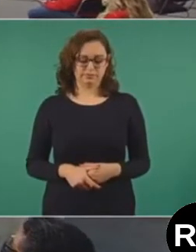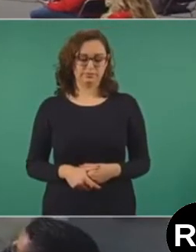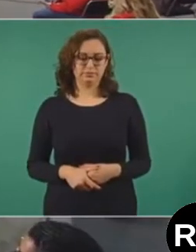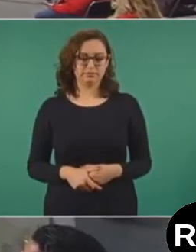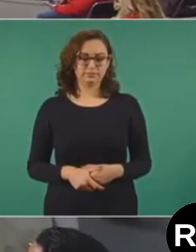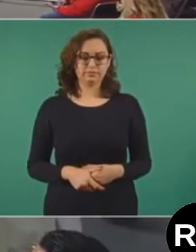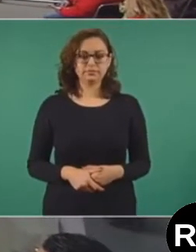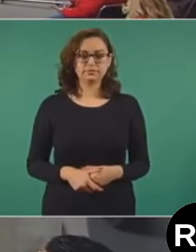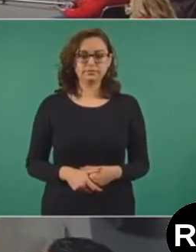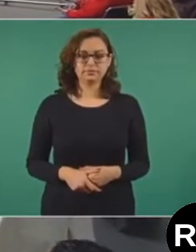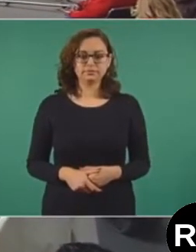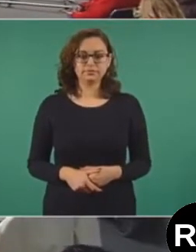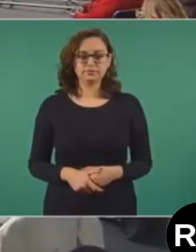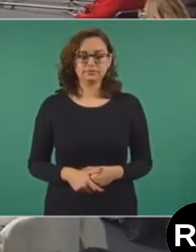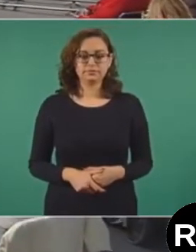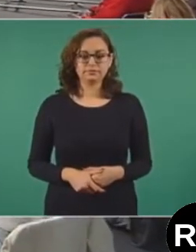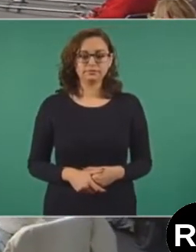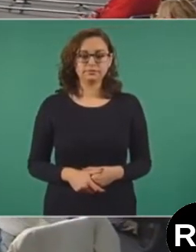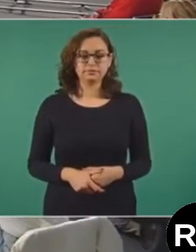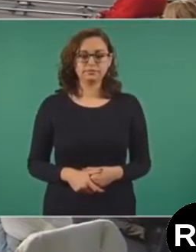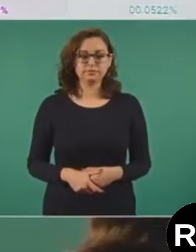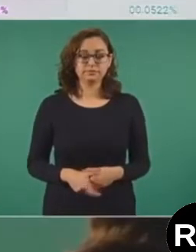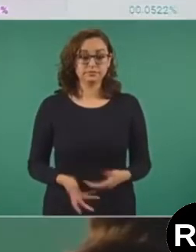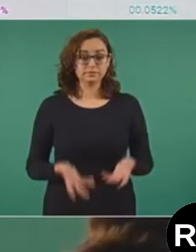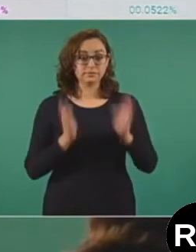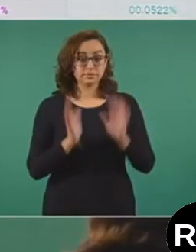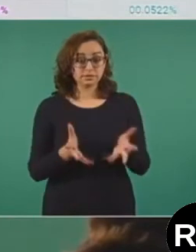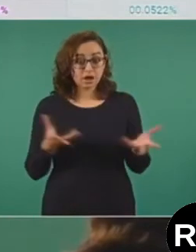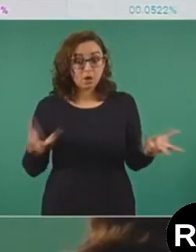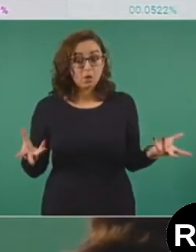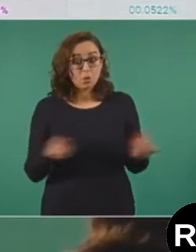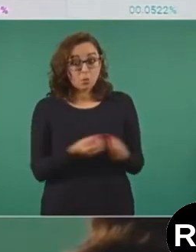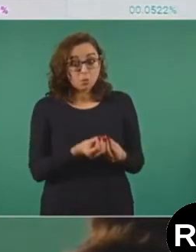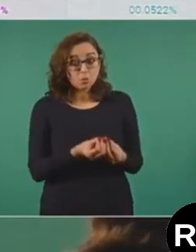¿Ya iban juntos desde entonces?